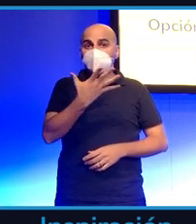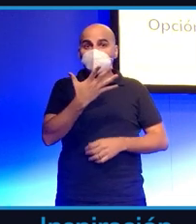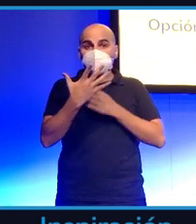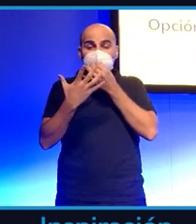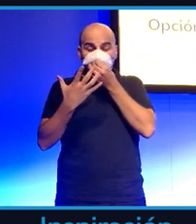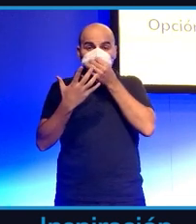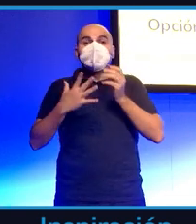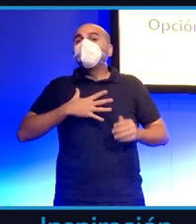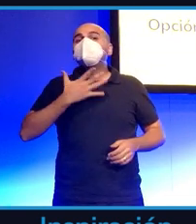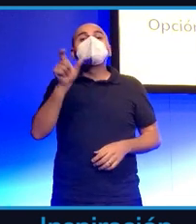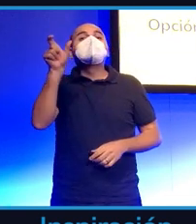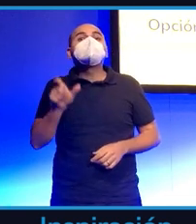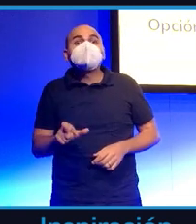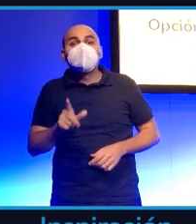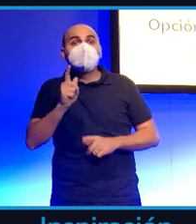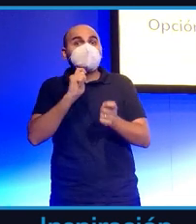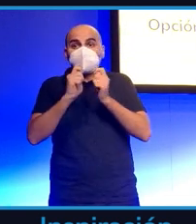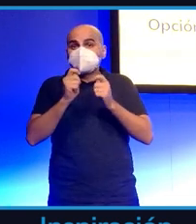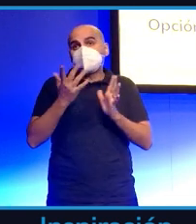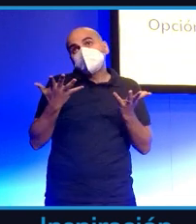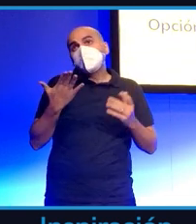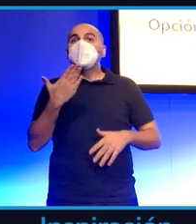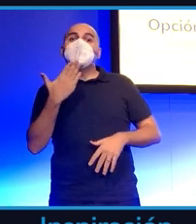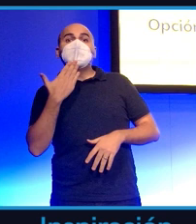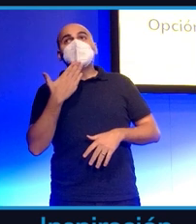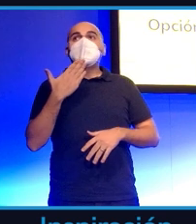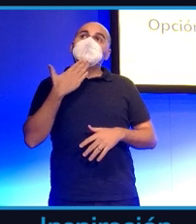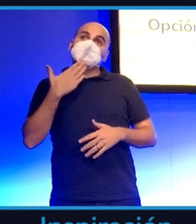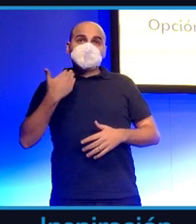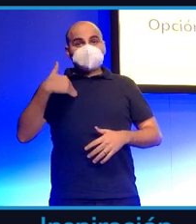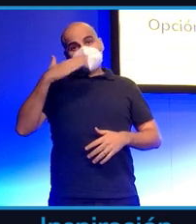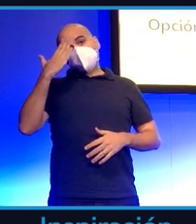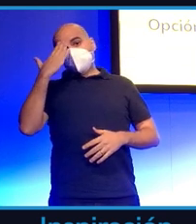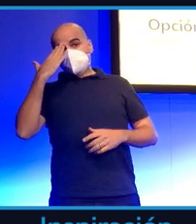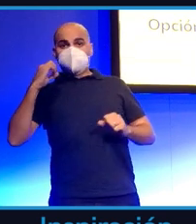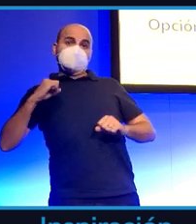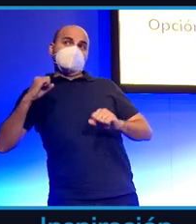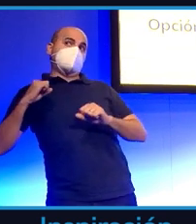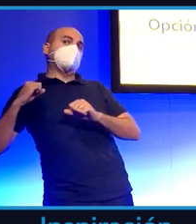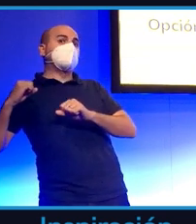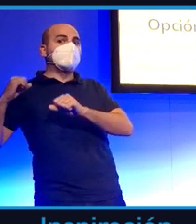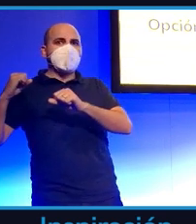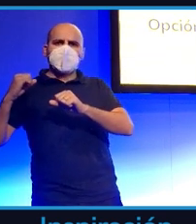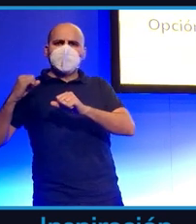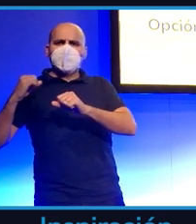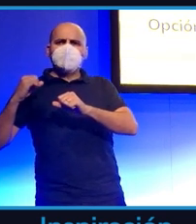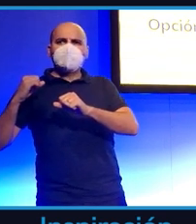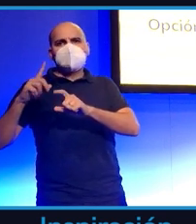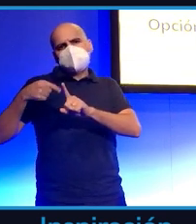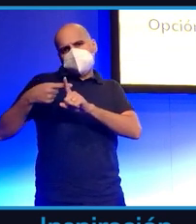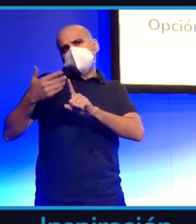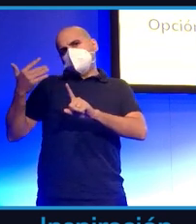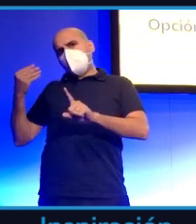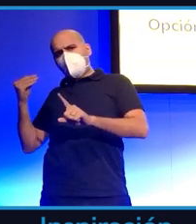de media edad, por así decir, se piensa que incluso puede romper barreras generacionales.